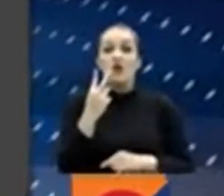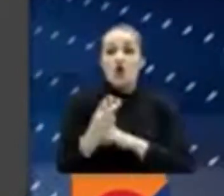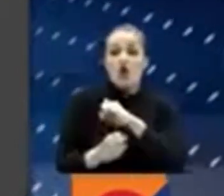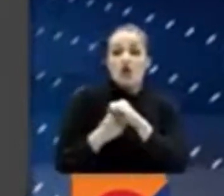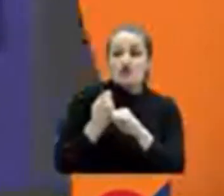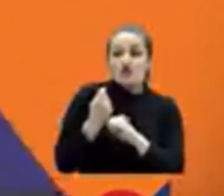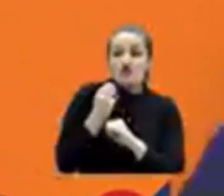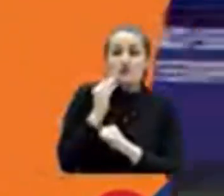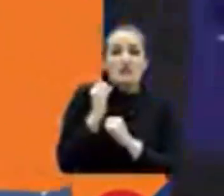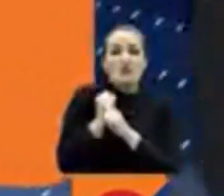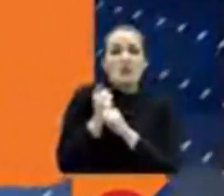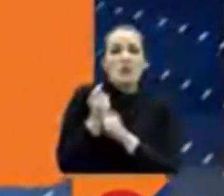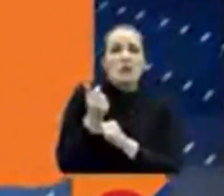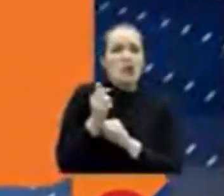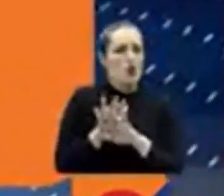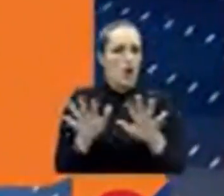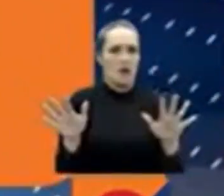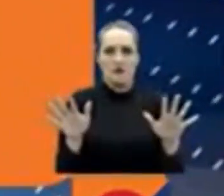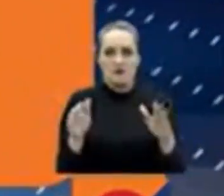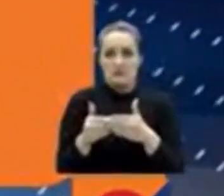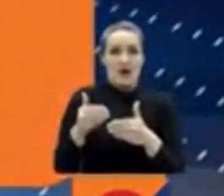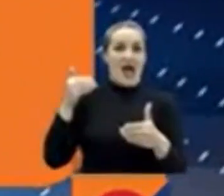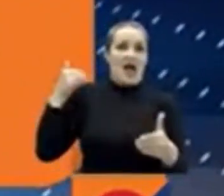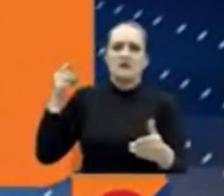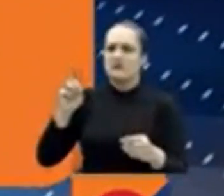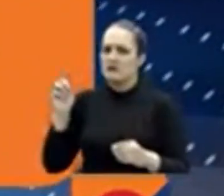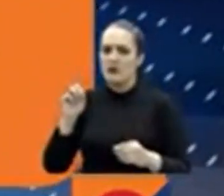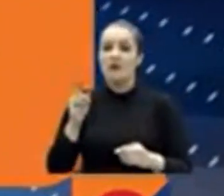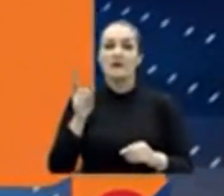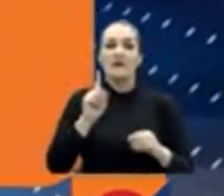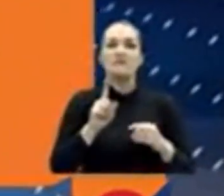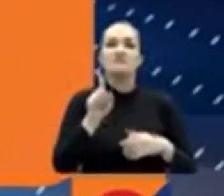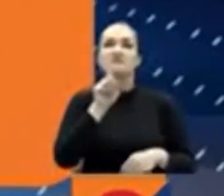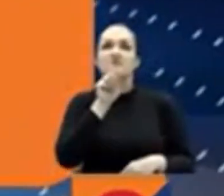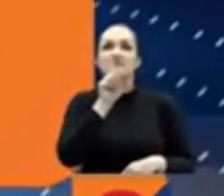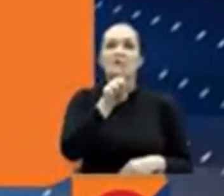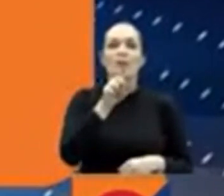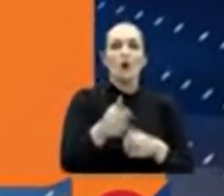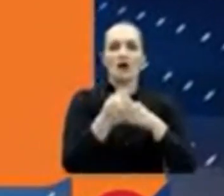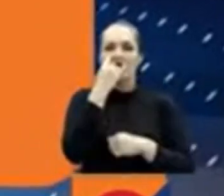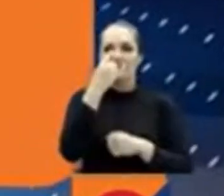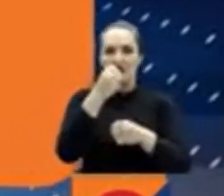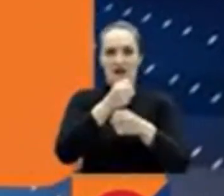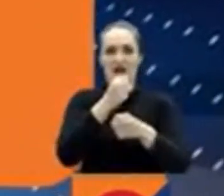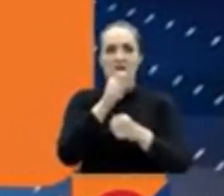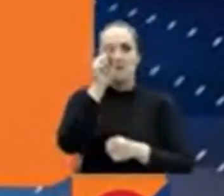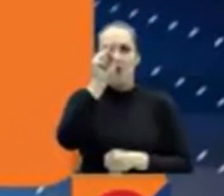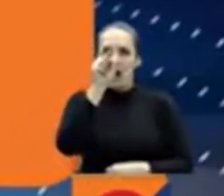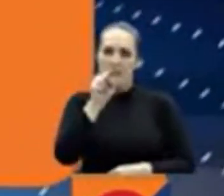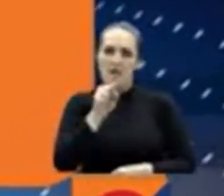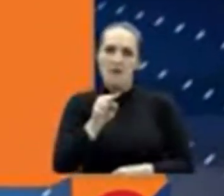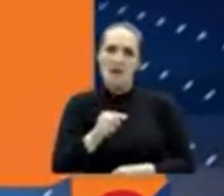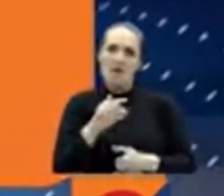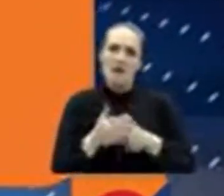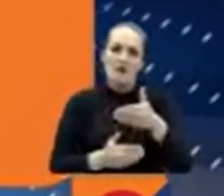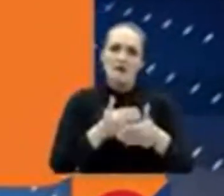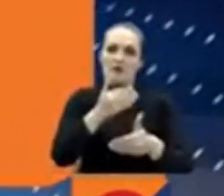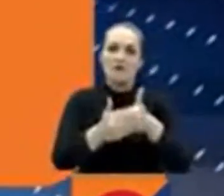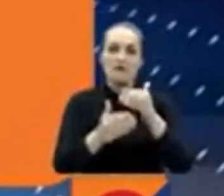años de experiencia laboral desliza hasta abajo y de clic en el trabajo que más le interese y siga el paso a paso